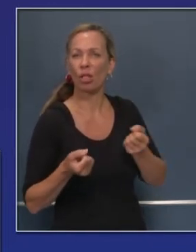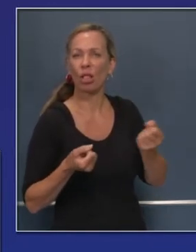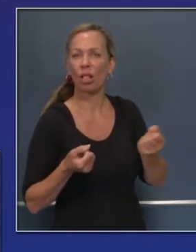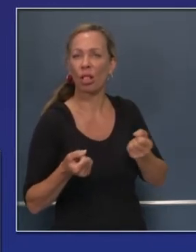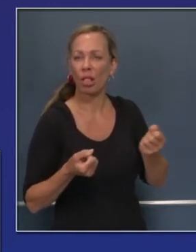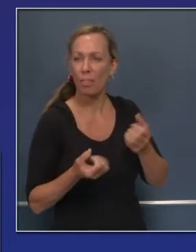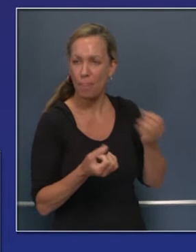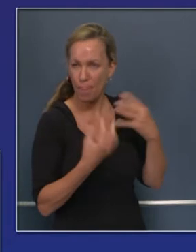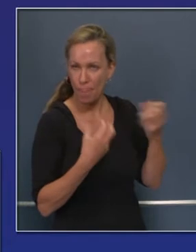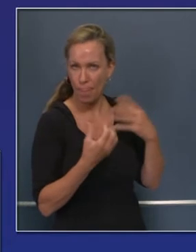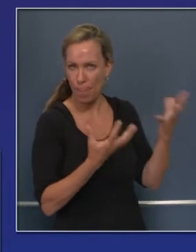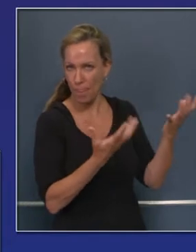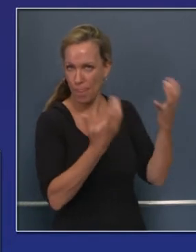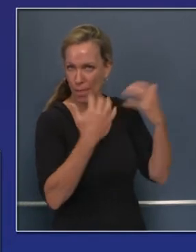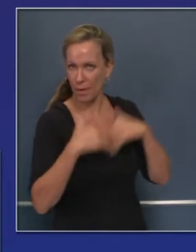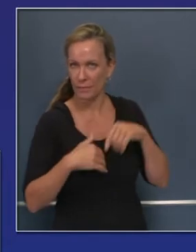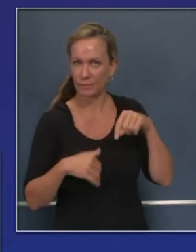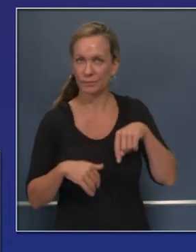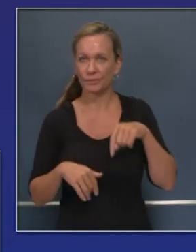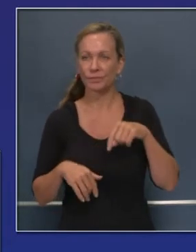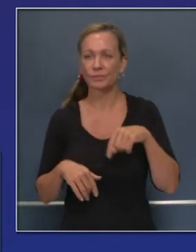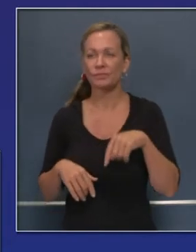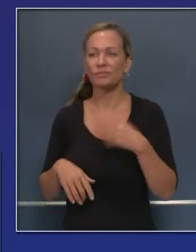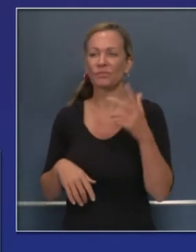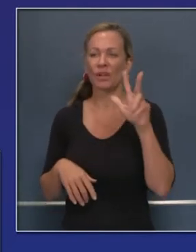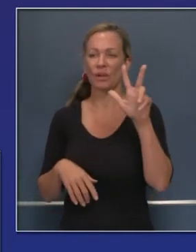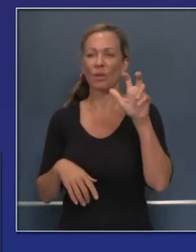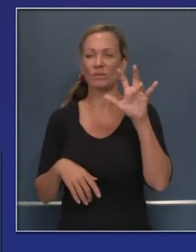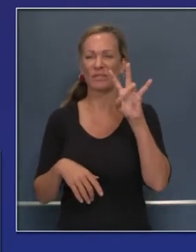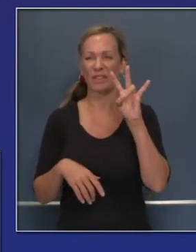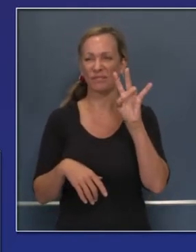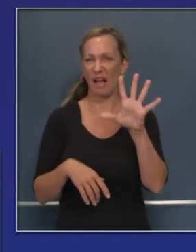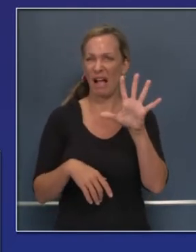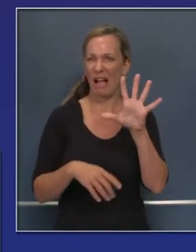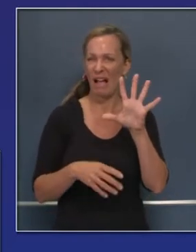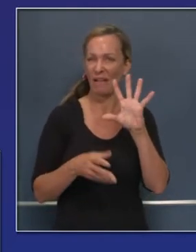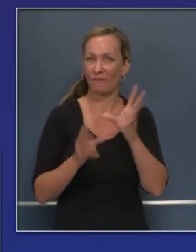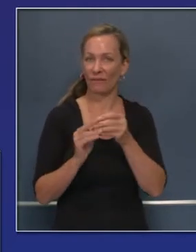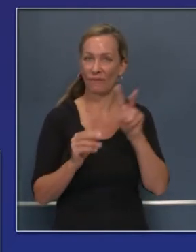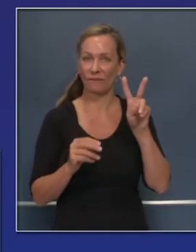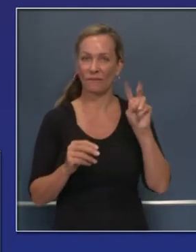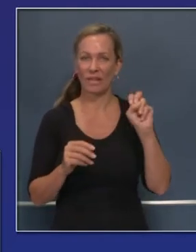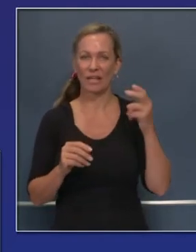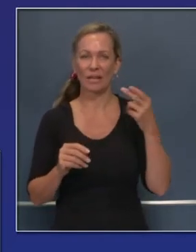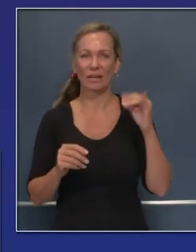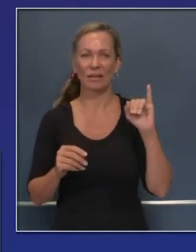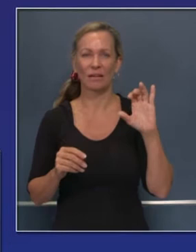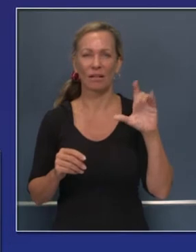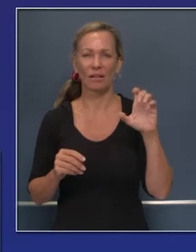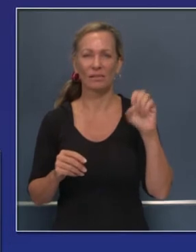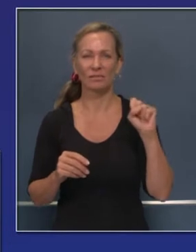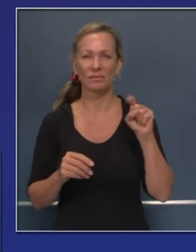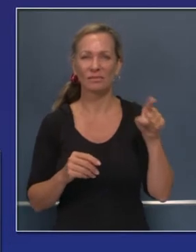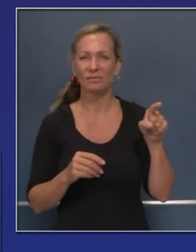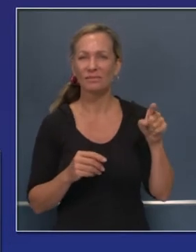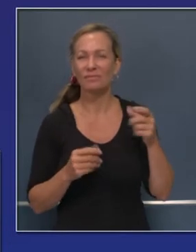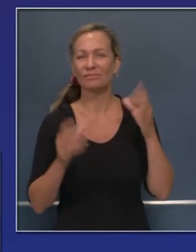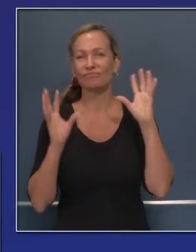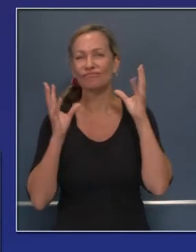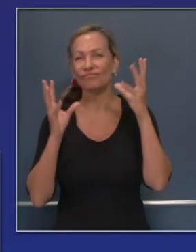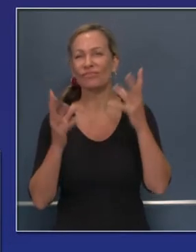adicionales que llegarán muy pronto al Estado de California. En total, 375 camiones de bomberos que han sido pedidos de otros estados